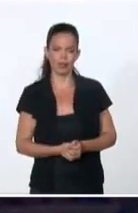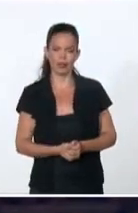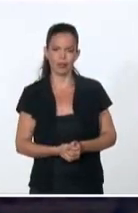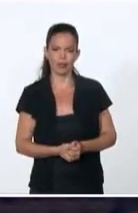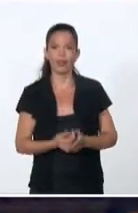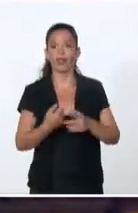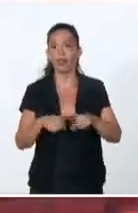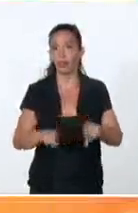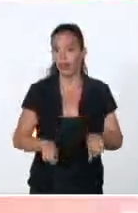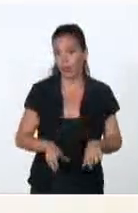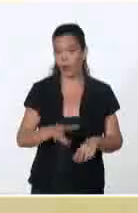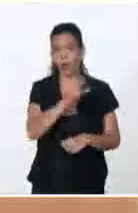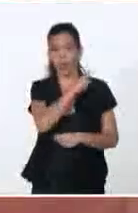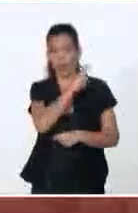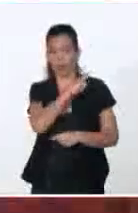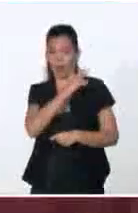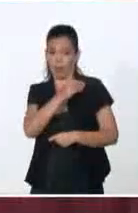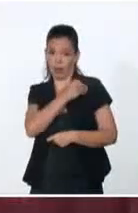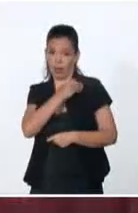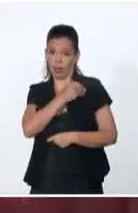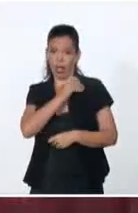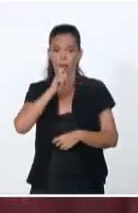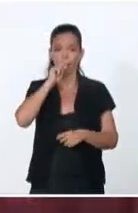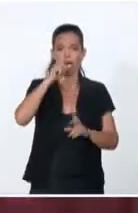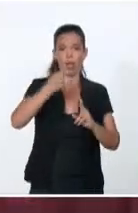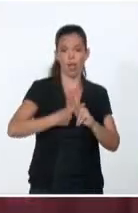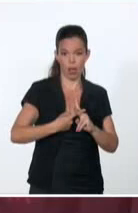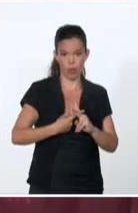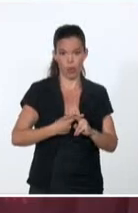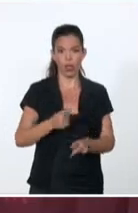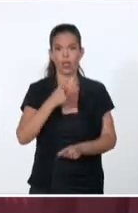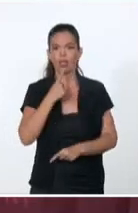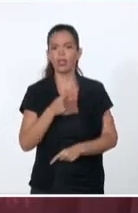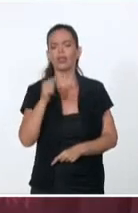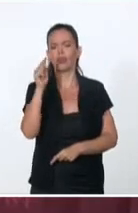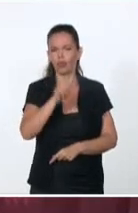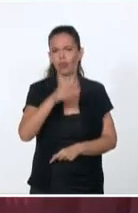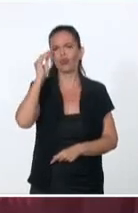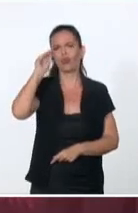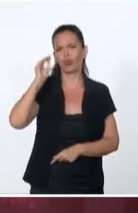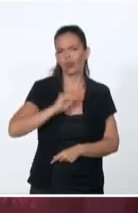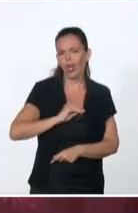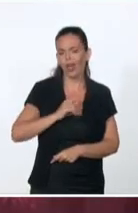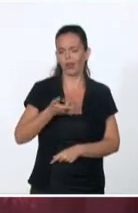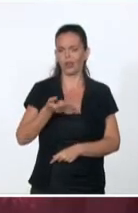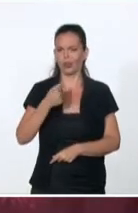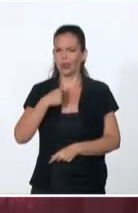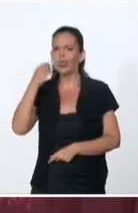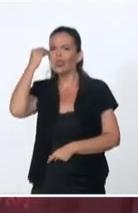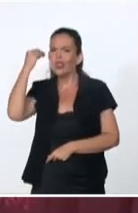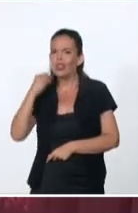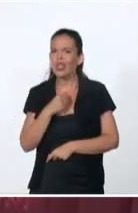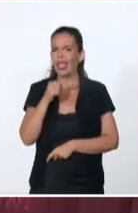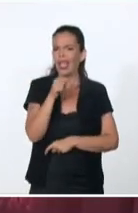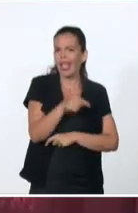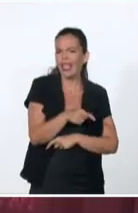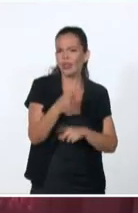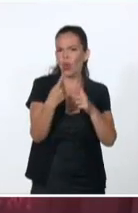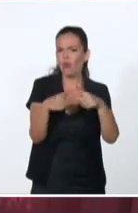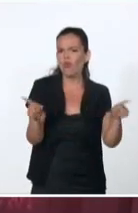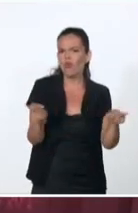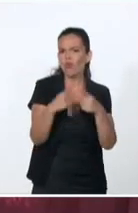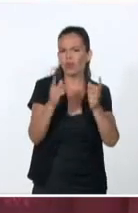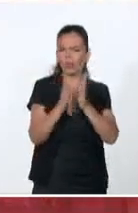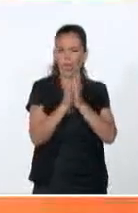Udaeta, que era el jefe militar de Bayamo, le dijo que él estaba consciente de que no se trataba de una marcha religiosa,